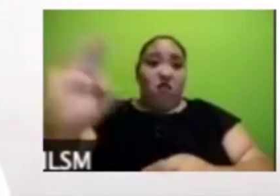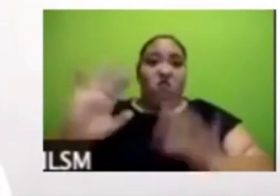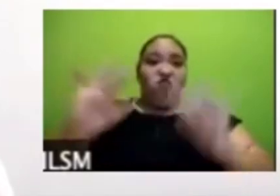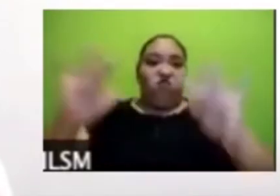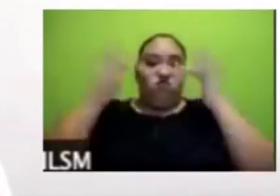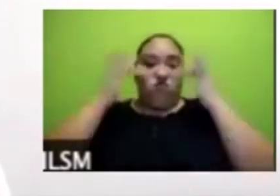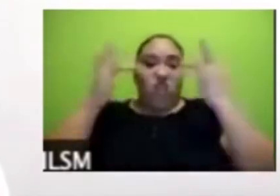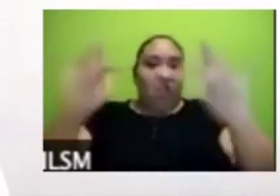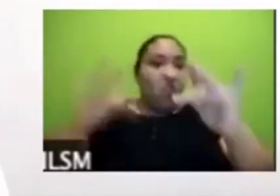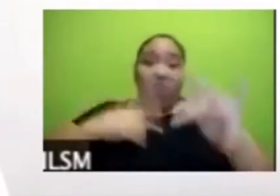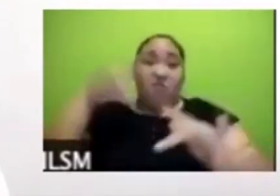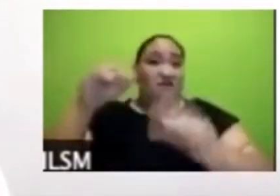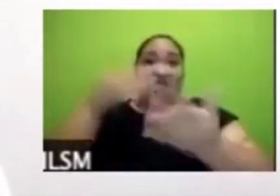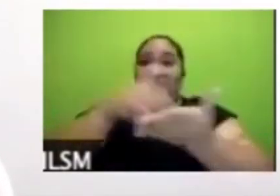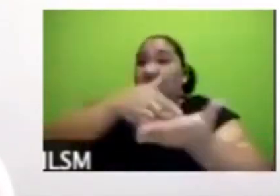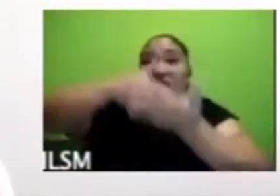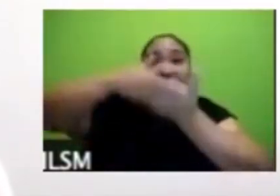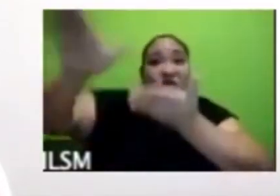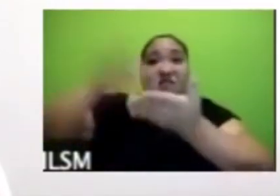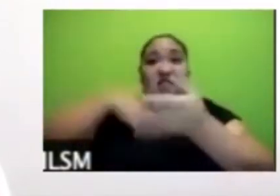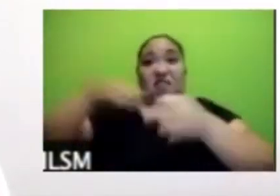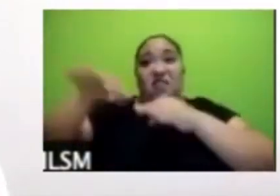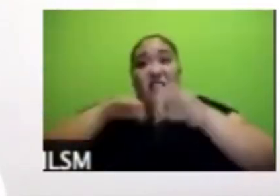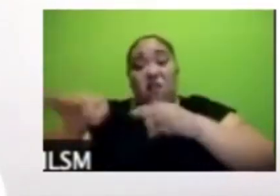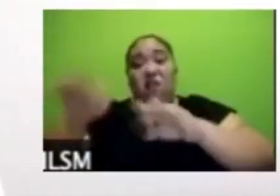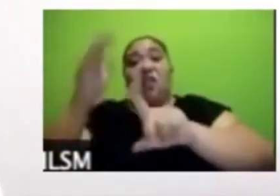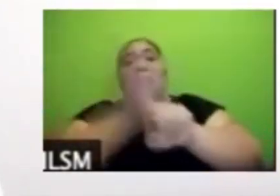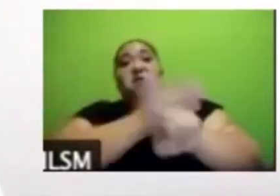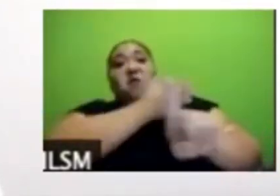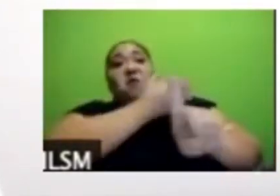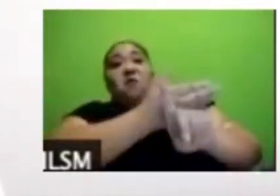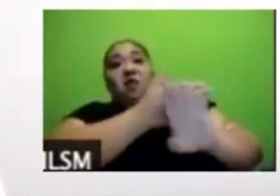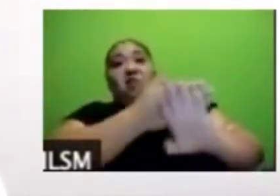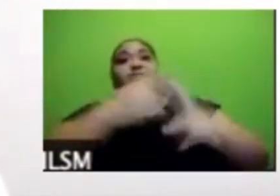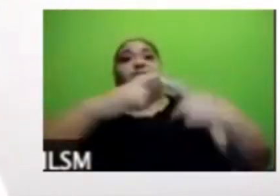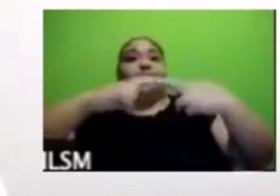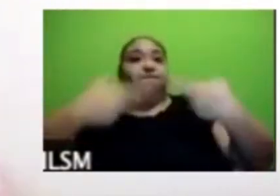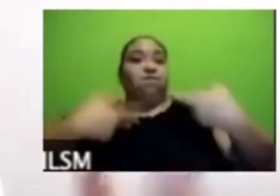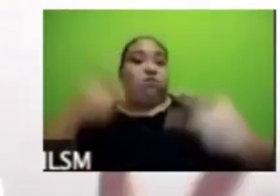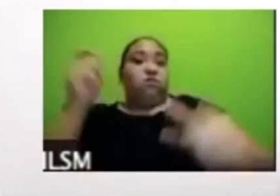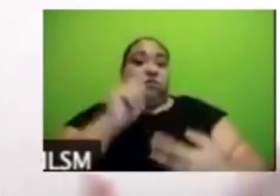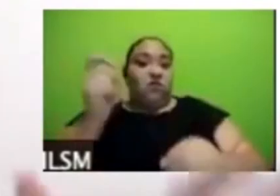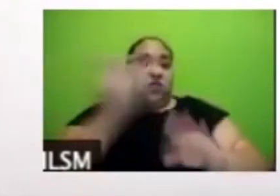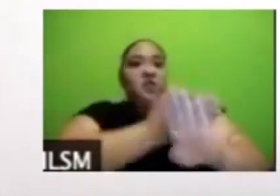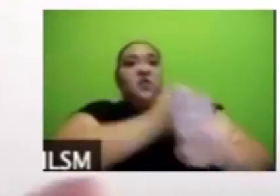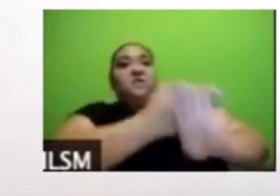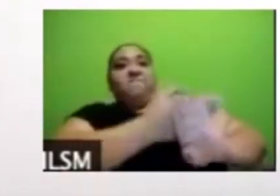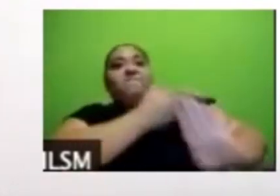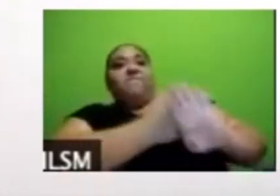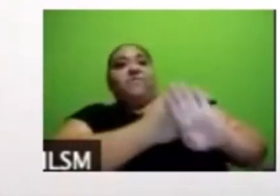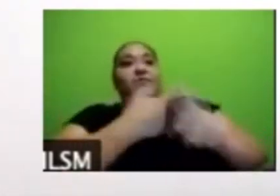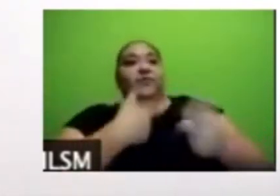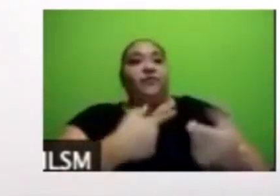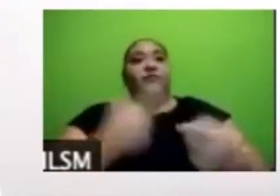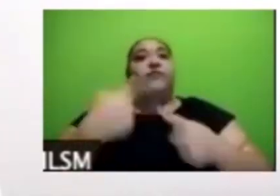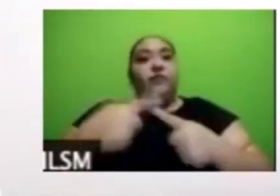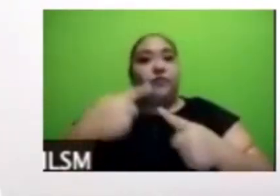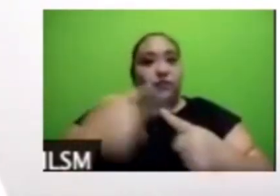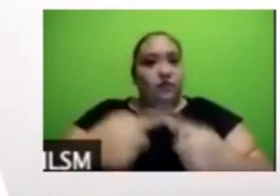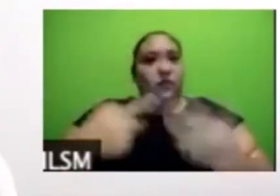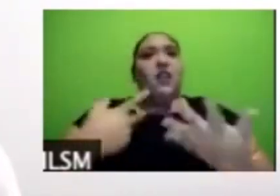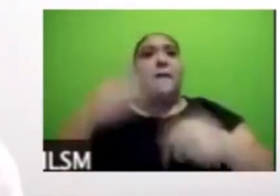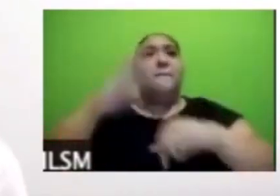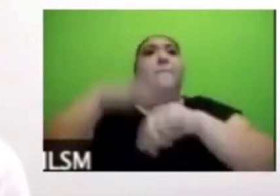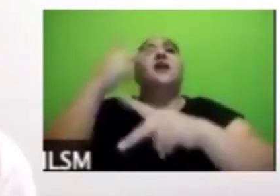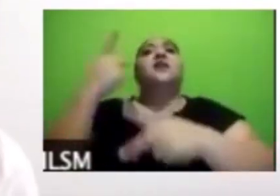de ser violentada por su pareja estos son porcentajes del 77% nos decían quién es más probable que le suceda esto a una mujer.